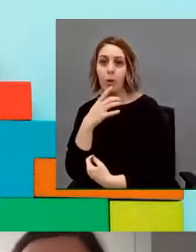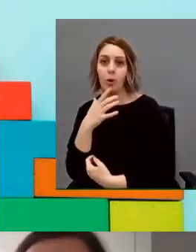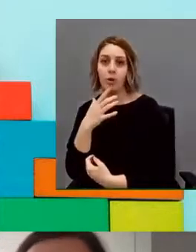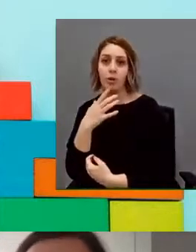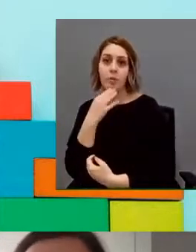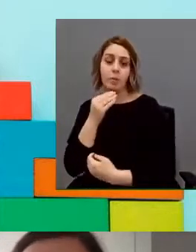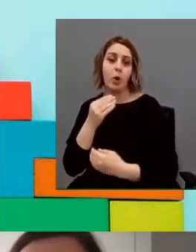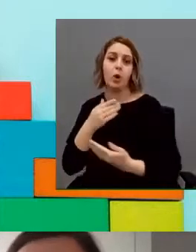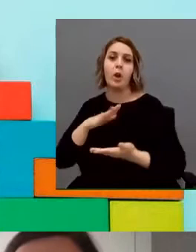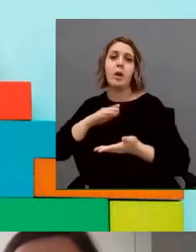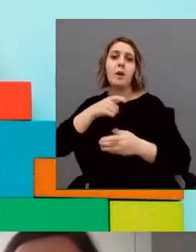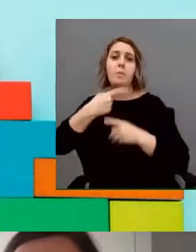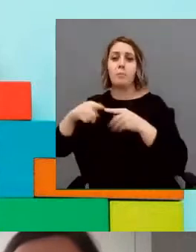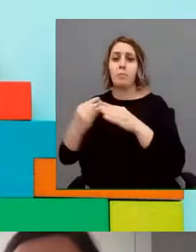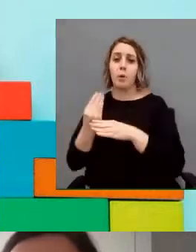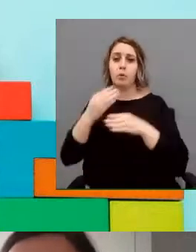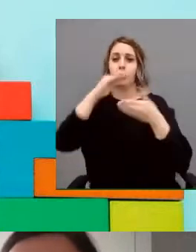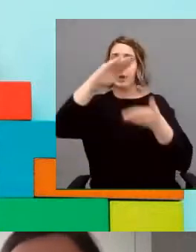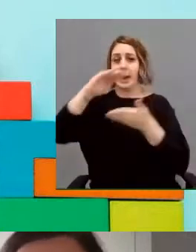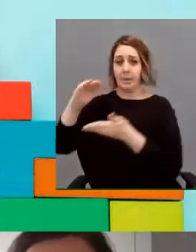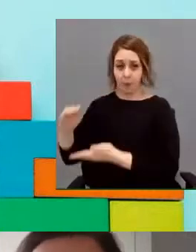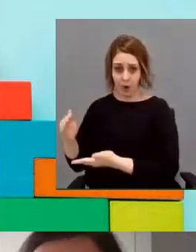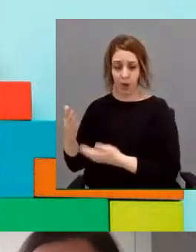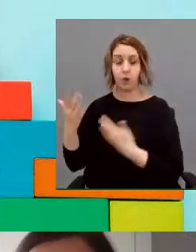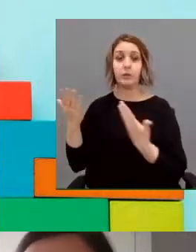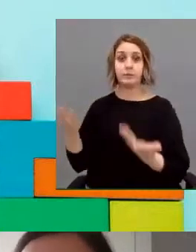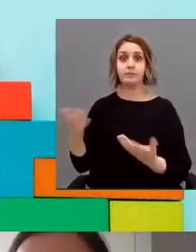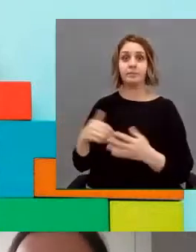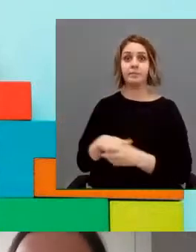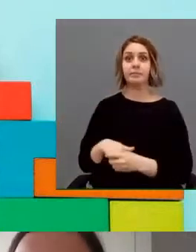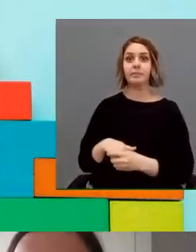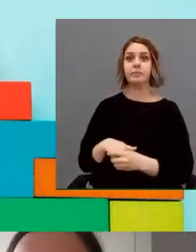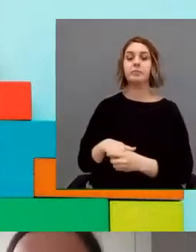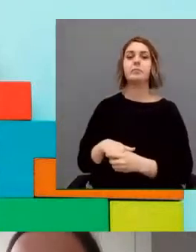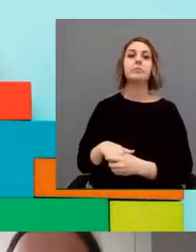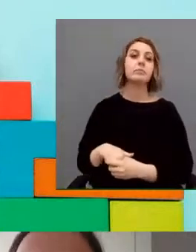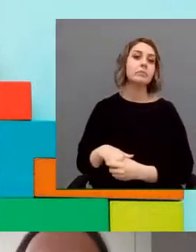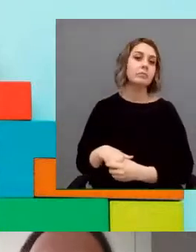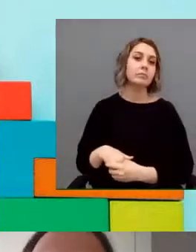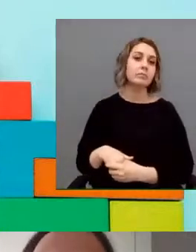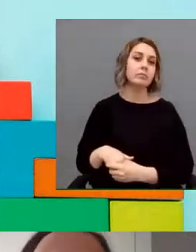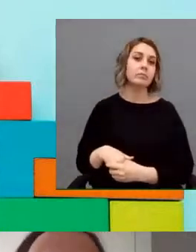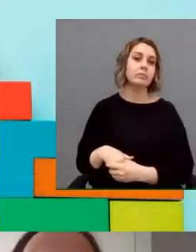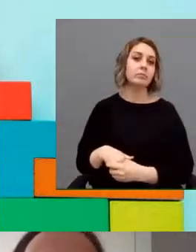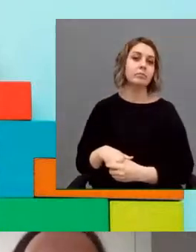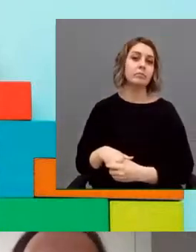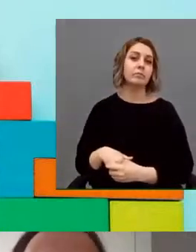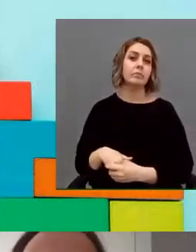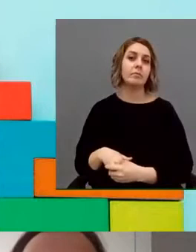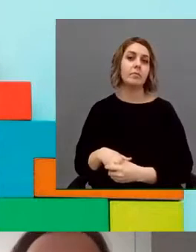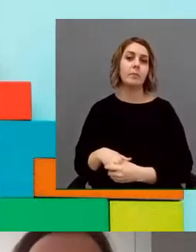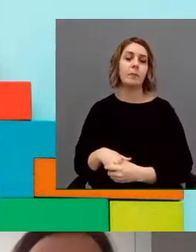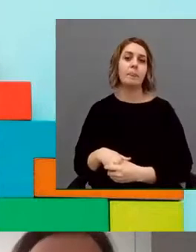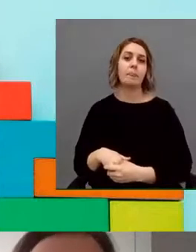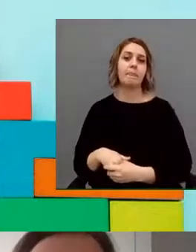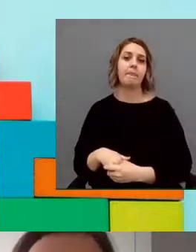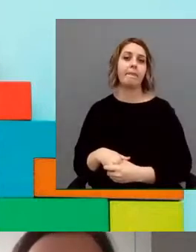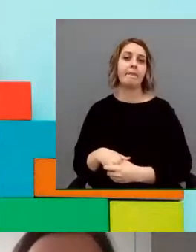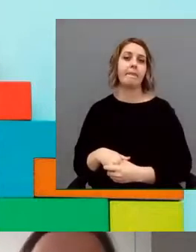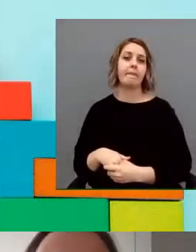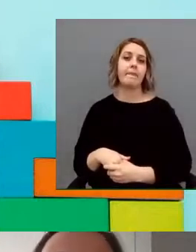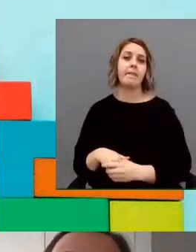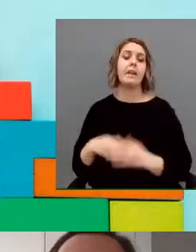Y lo hemos logrado. Le dan para un móvil donde tiene el app que tiene que actualizar